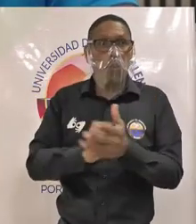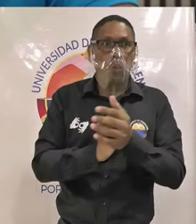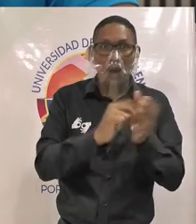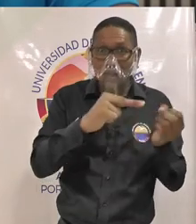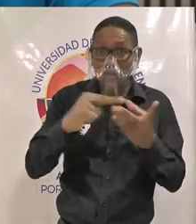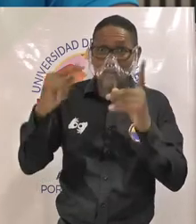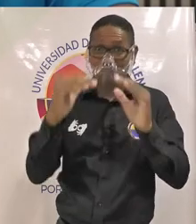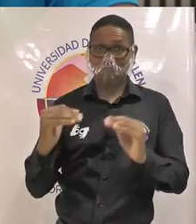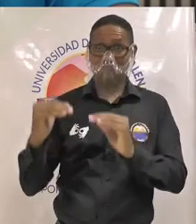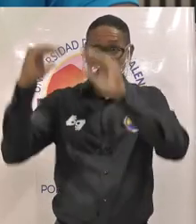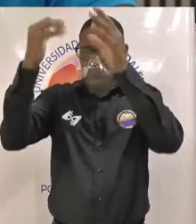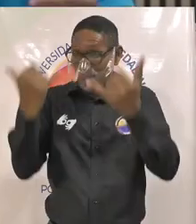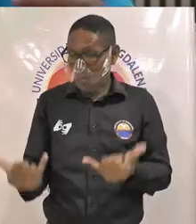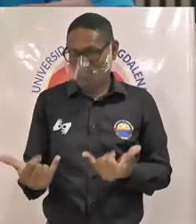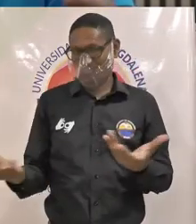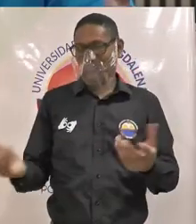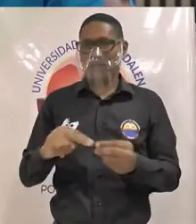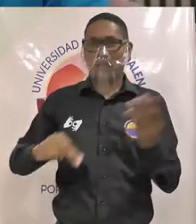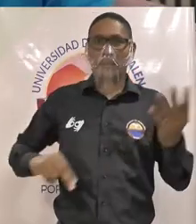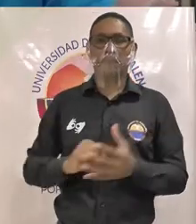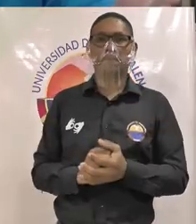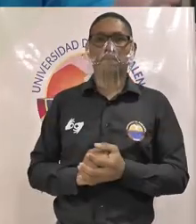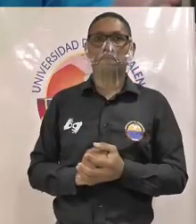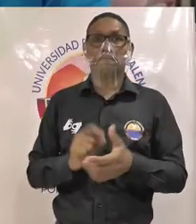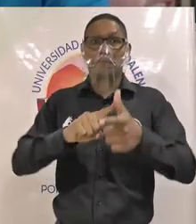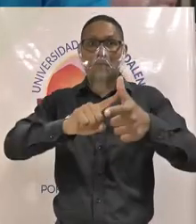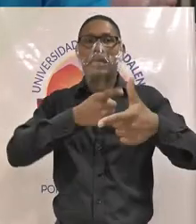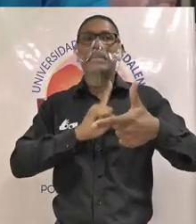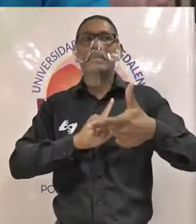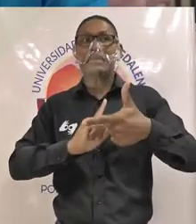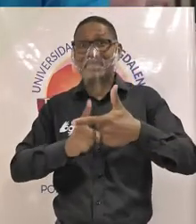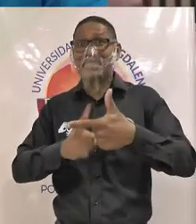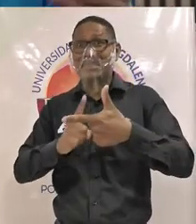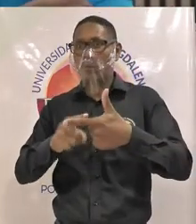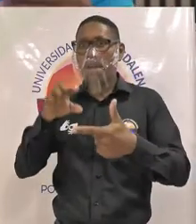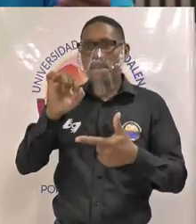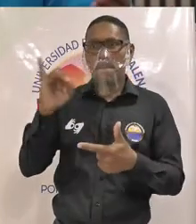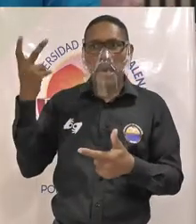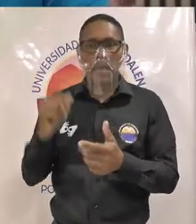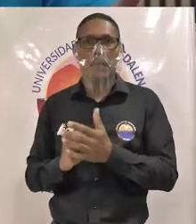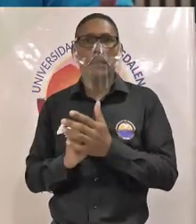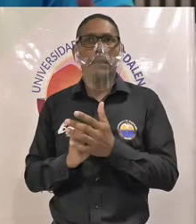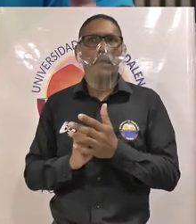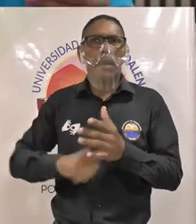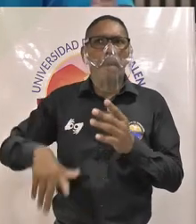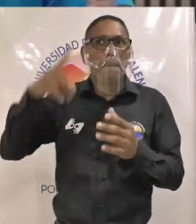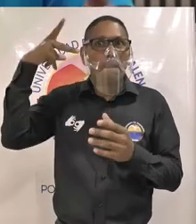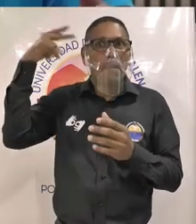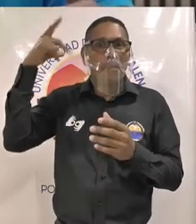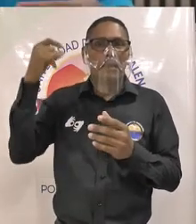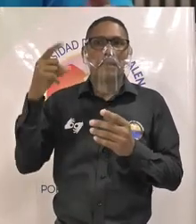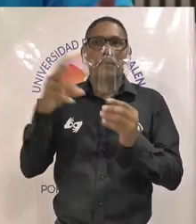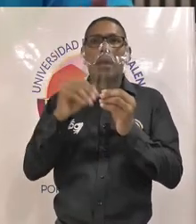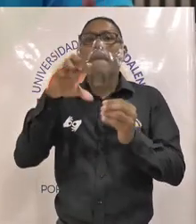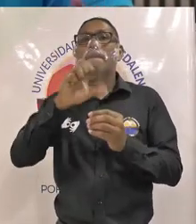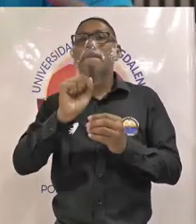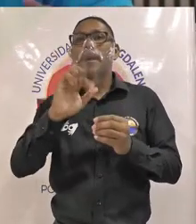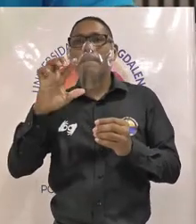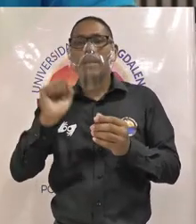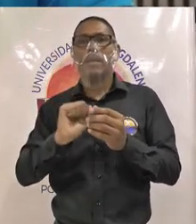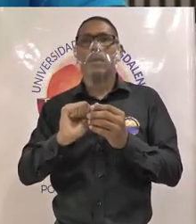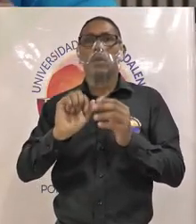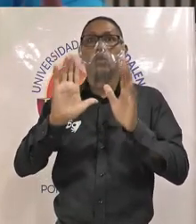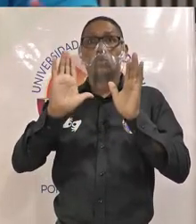actualidad segundo punto y correlacional a la actualización del PEI es la adaptación de los PEP que son los proyectos educativos por